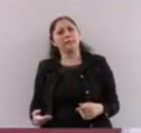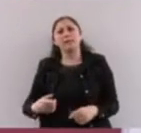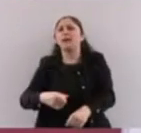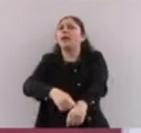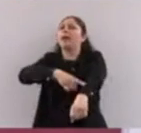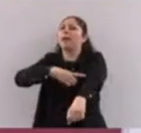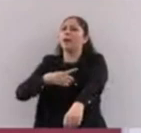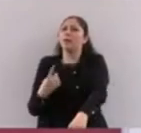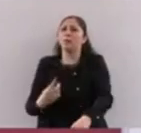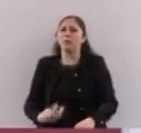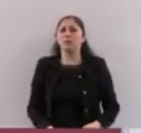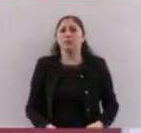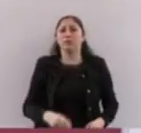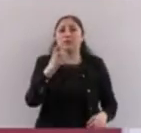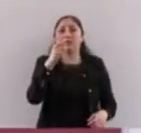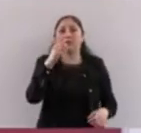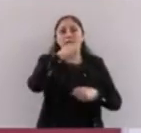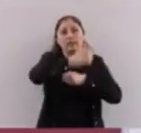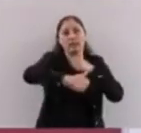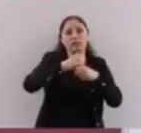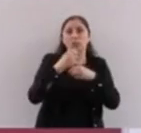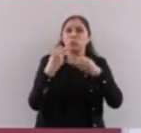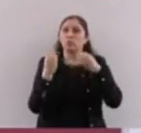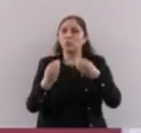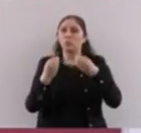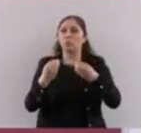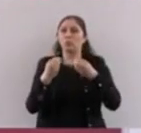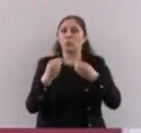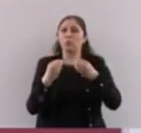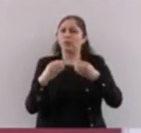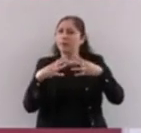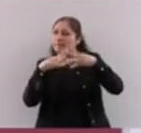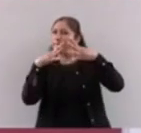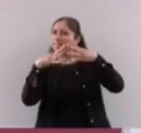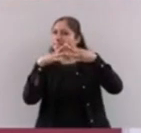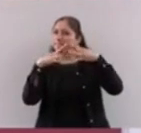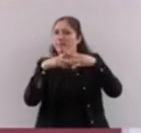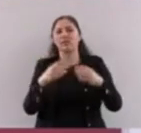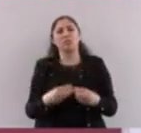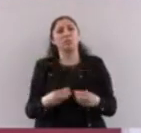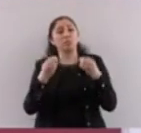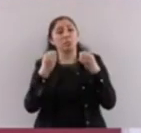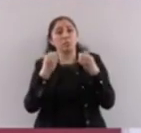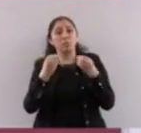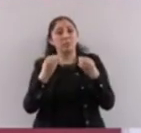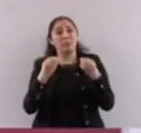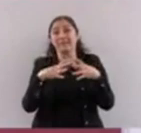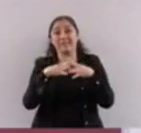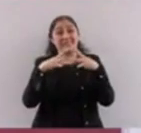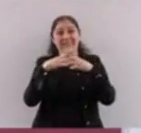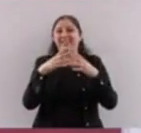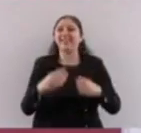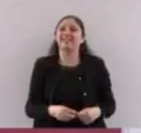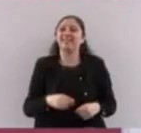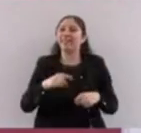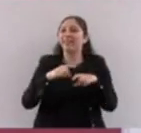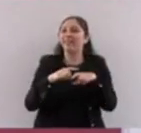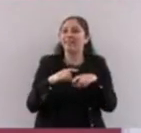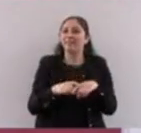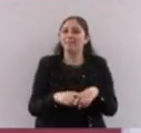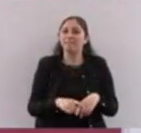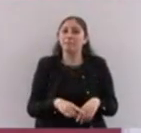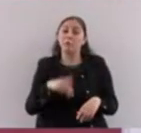años muchas batallas, pero cuando llegamos al gobierno seguimos librando otras cuantas. No crean que ahí